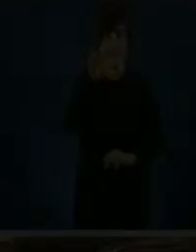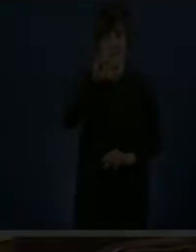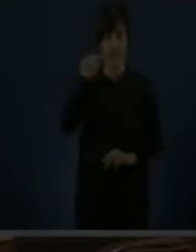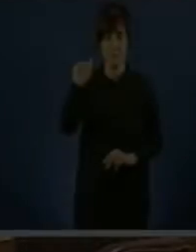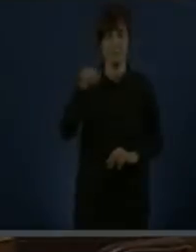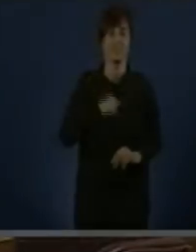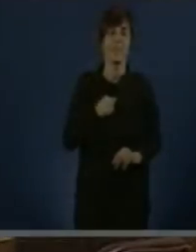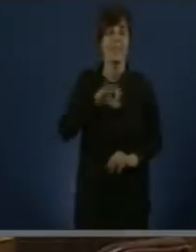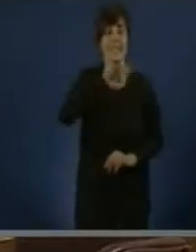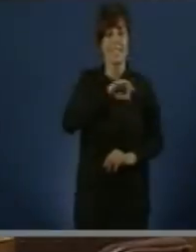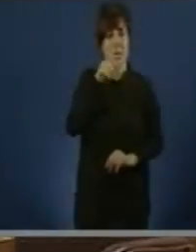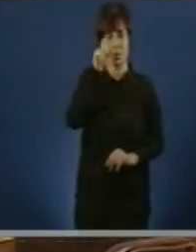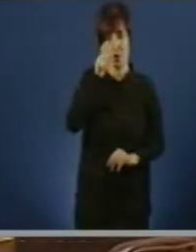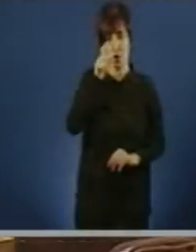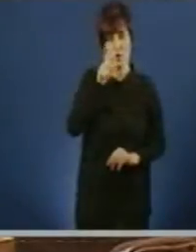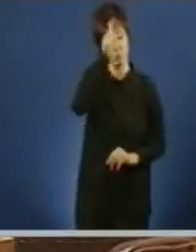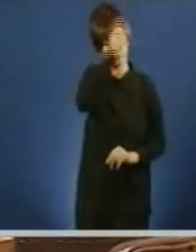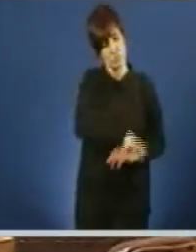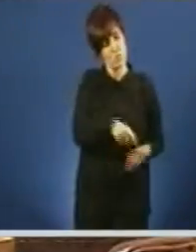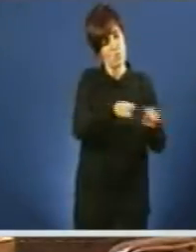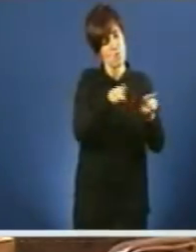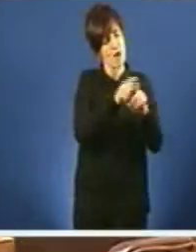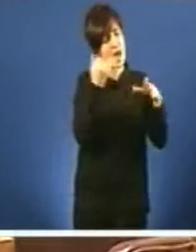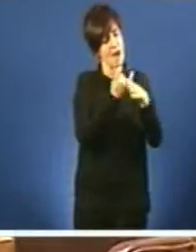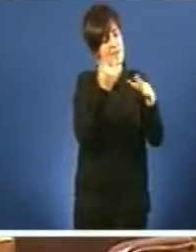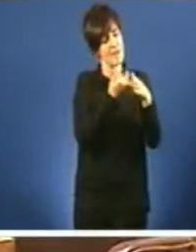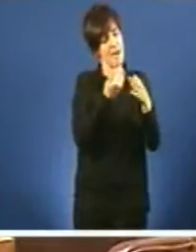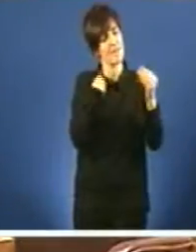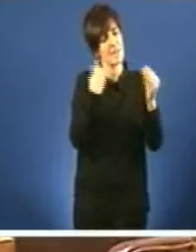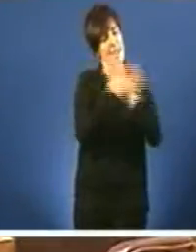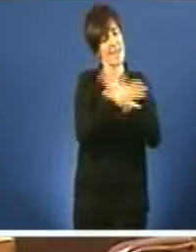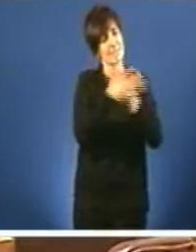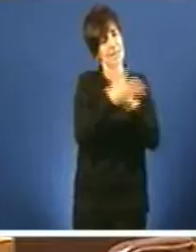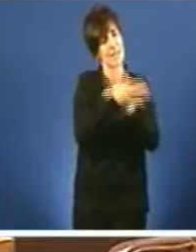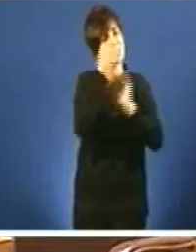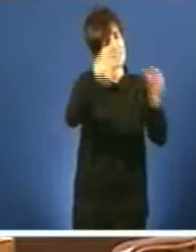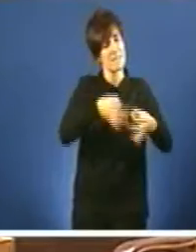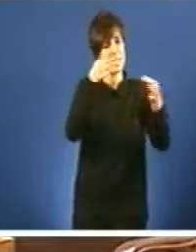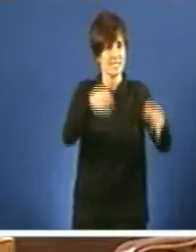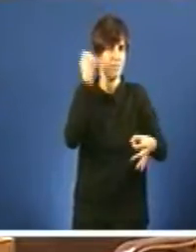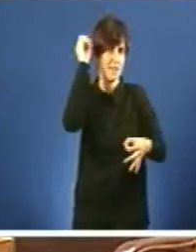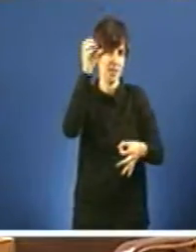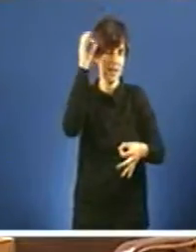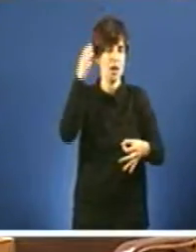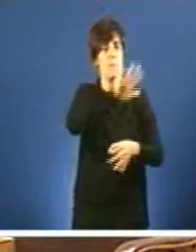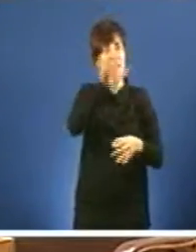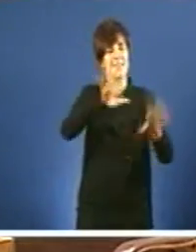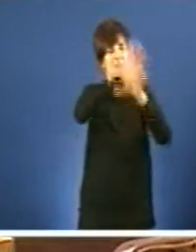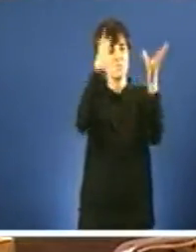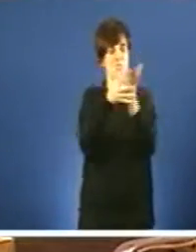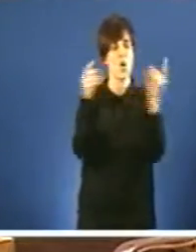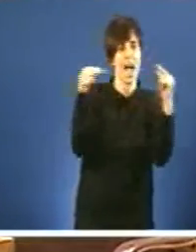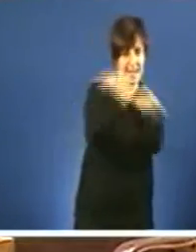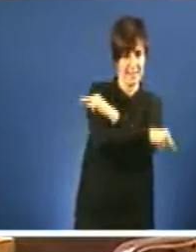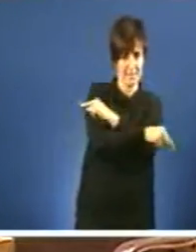Señor Feijó, vostede ten a rara habilidade de dibuixarnos sempre nas súas comparecencias nesta Cámara o mundo o revés. Mire, hai